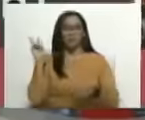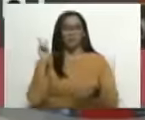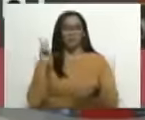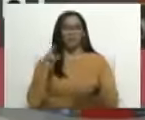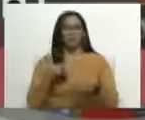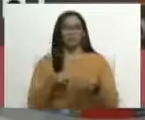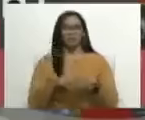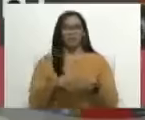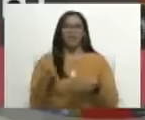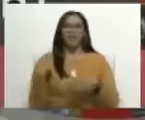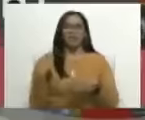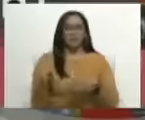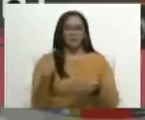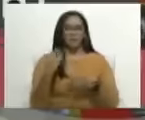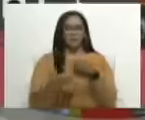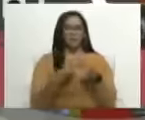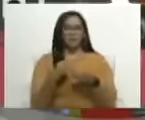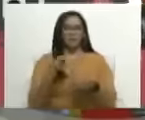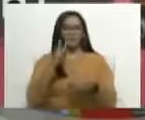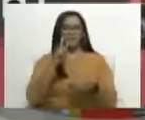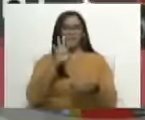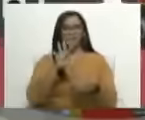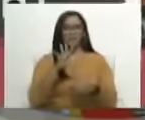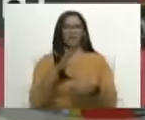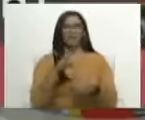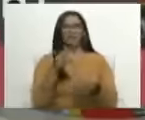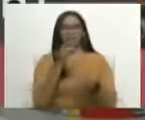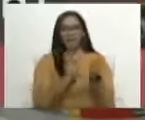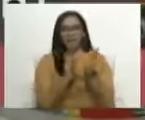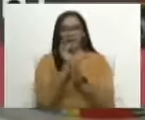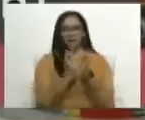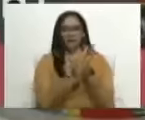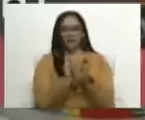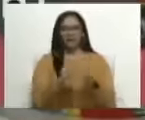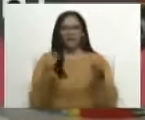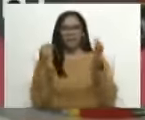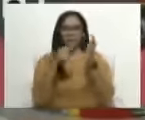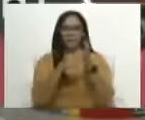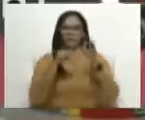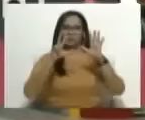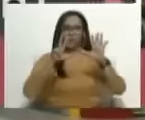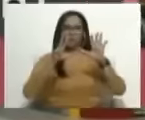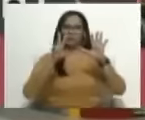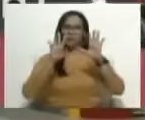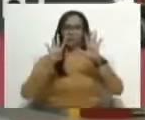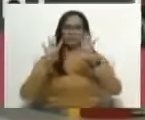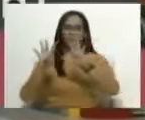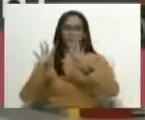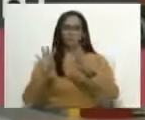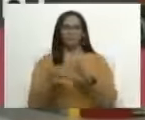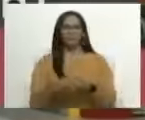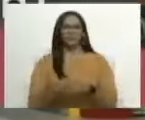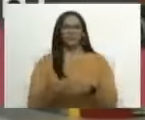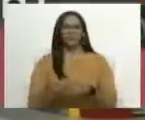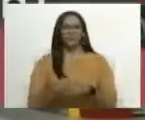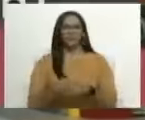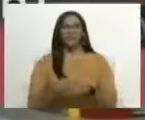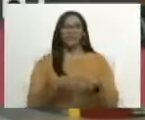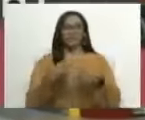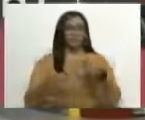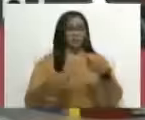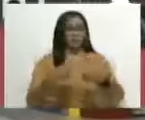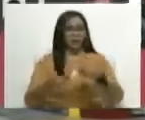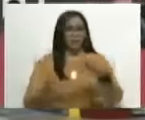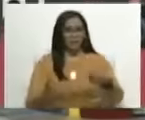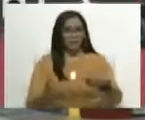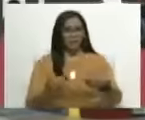El primero se realizó el 25 de abril de 1999. Y así sucesivamente. Y ahora vamos